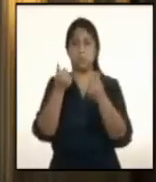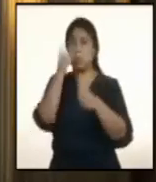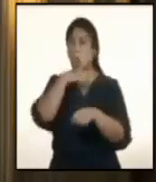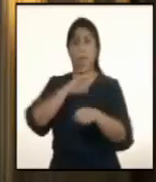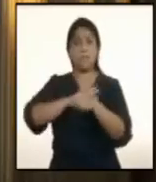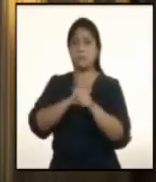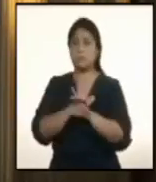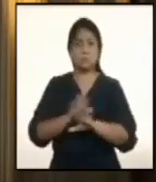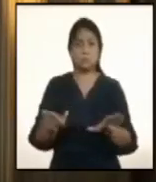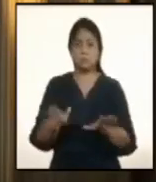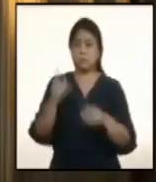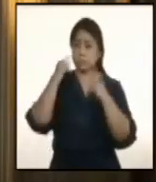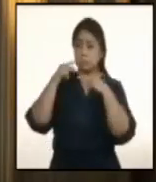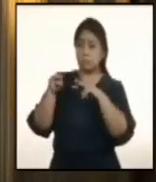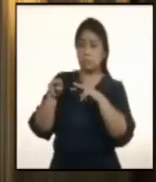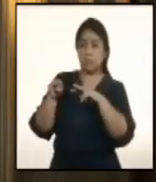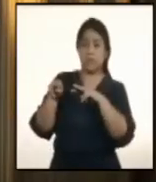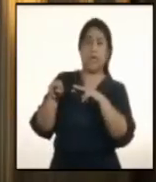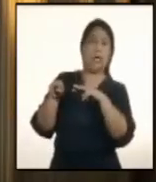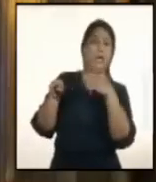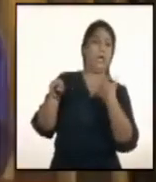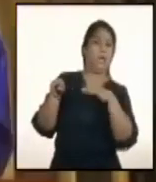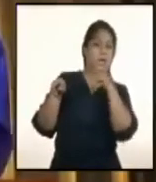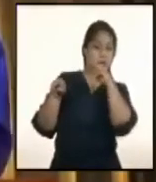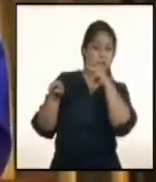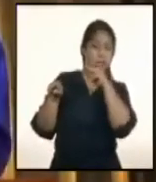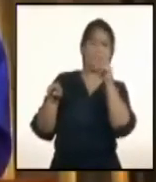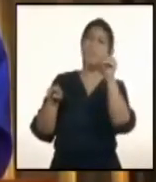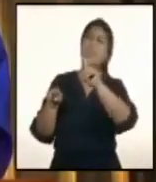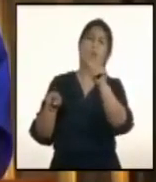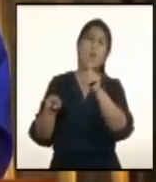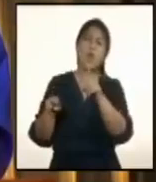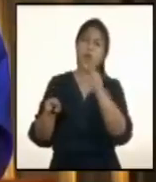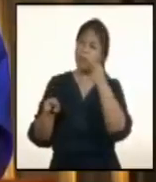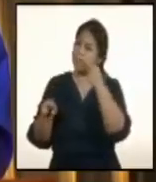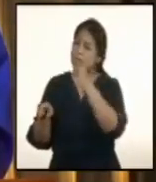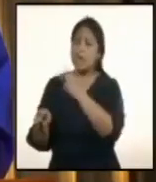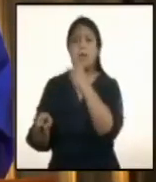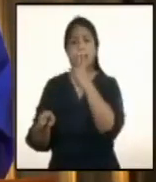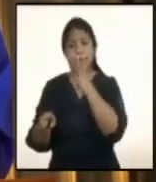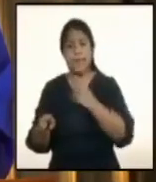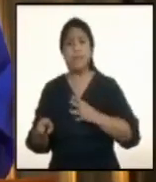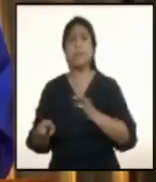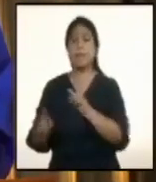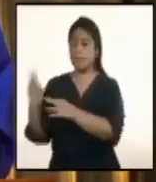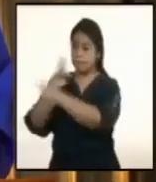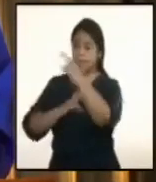no lo miremos como un delincuente. Veámoslo como un hermano que regresa a casa.